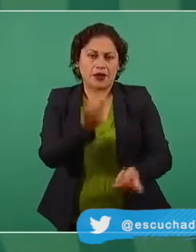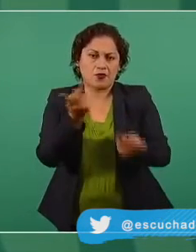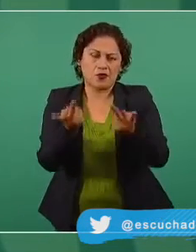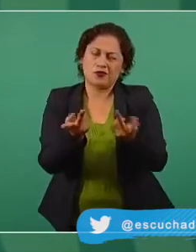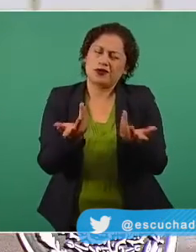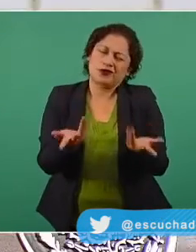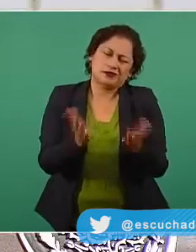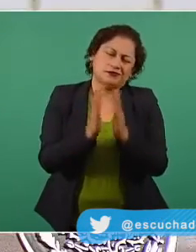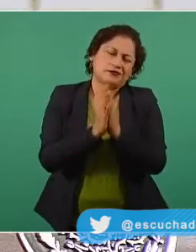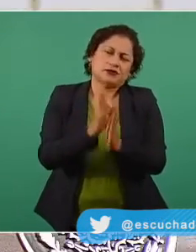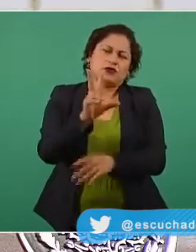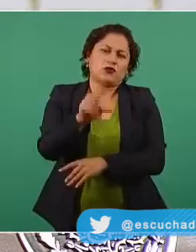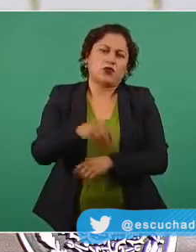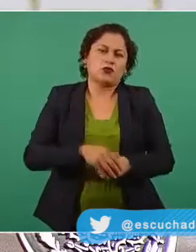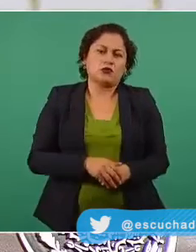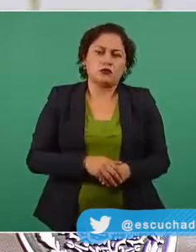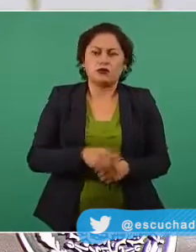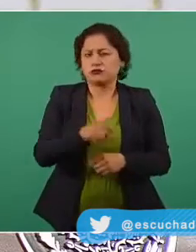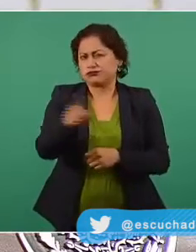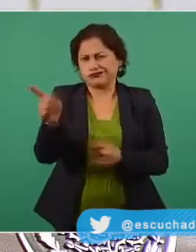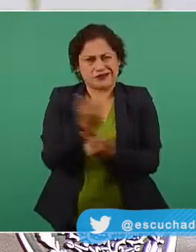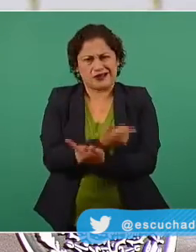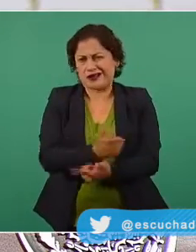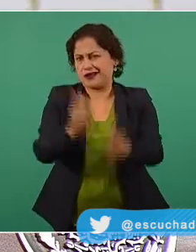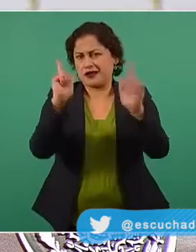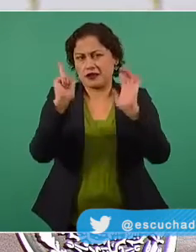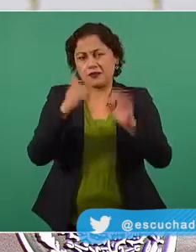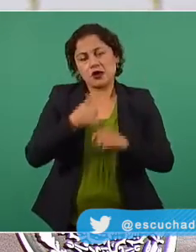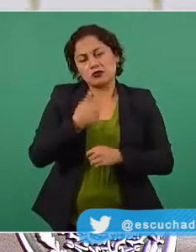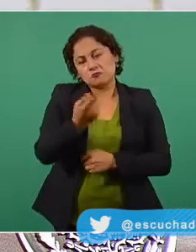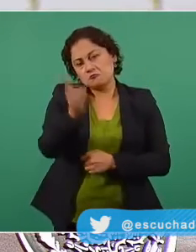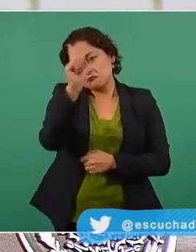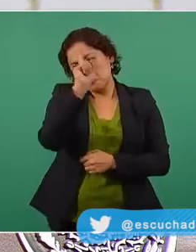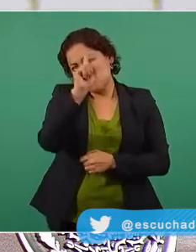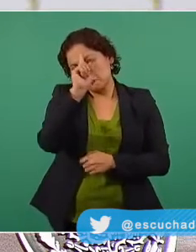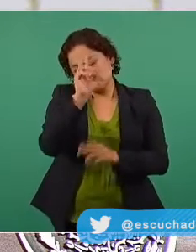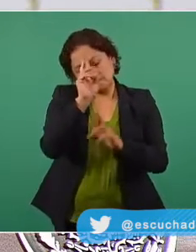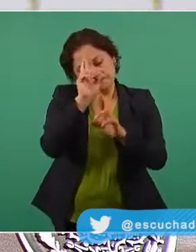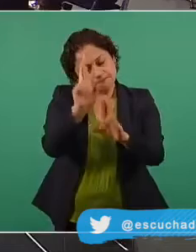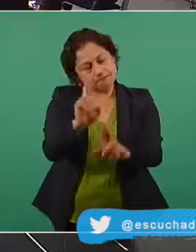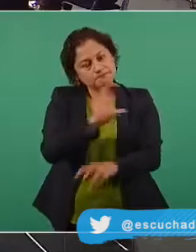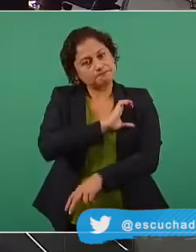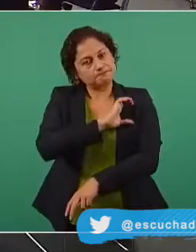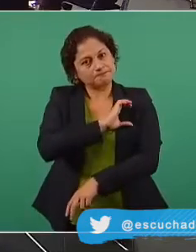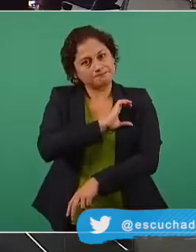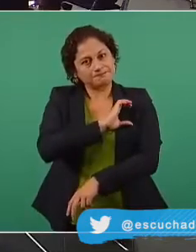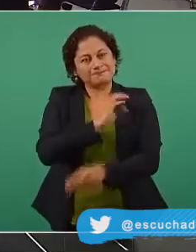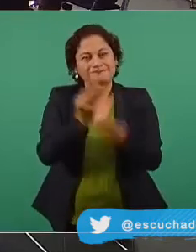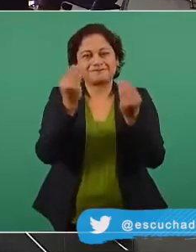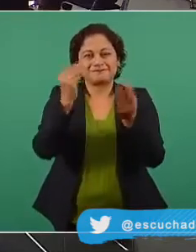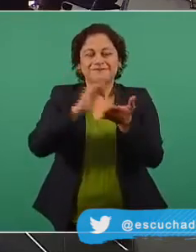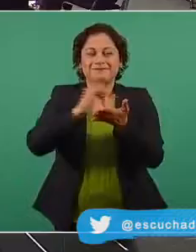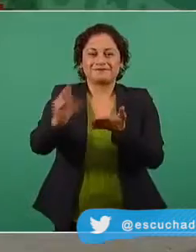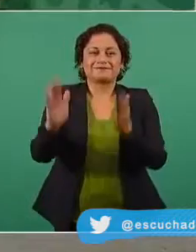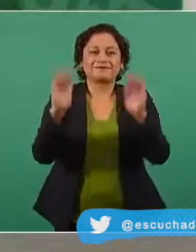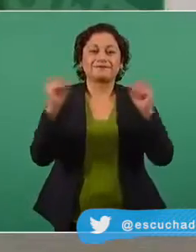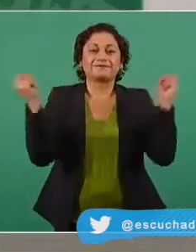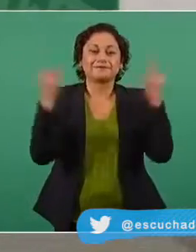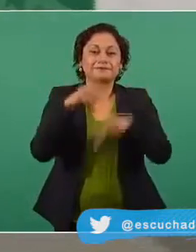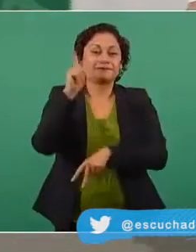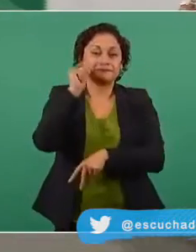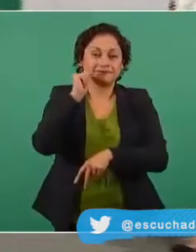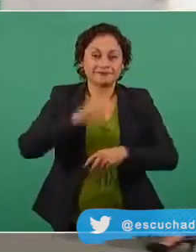Es una recomendación respetuosa, fraterna. Muy bien, gracias. Nos vemos mañana.